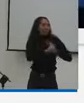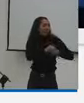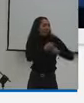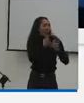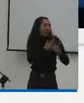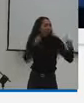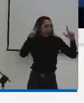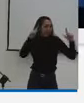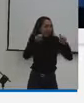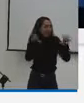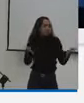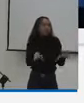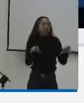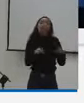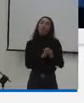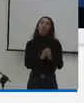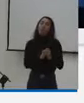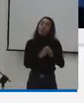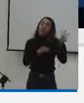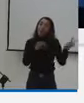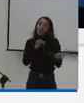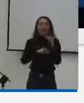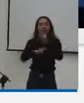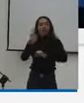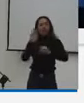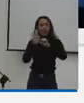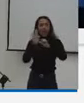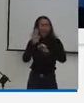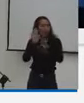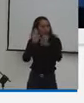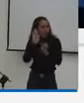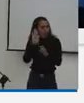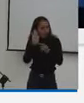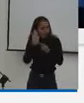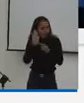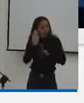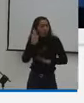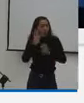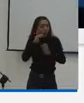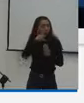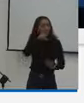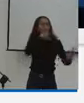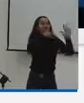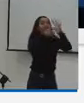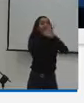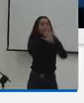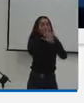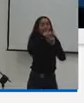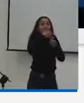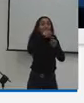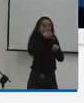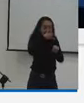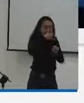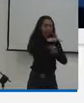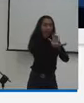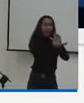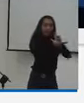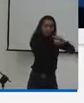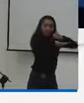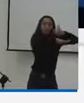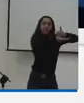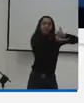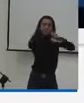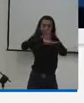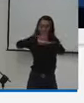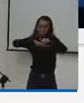en su artículo noveno dice el ente deportivo departamental distrital tendrá